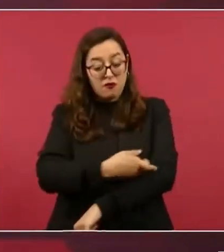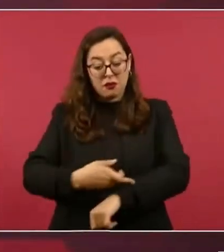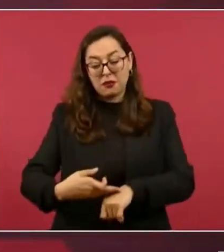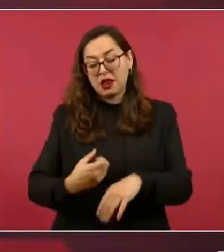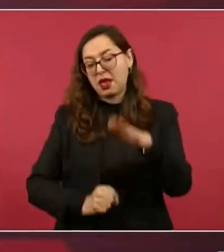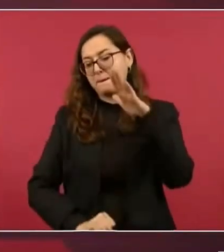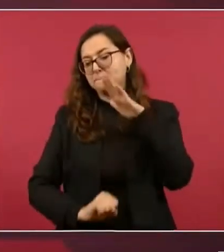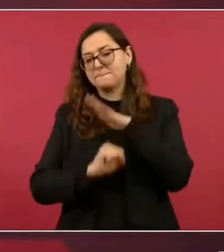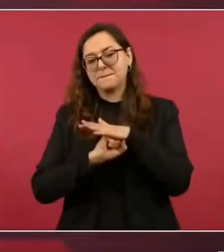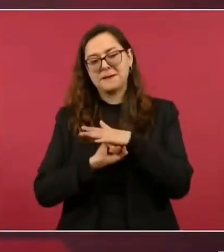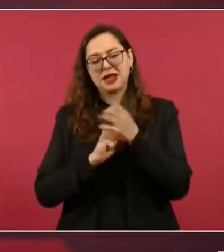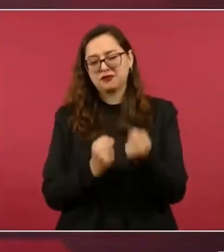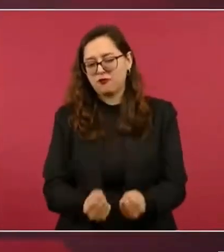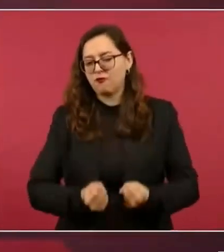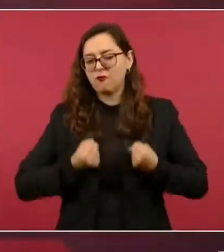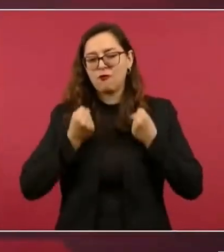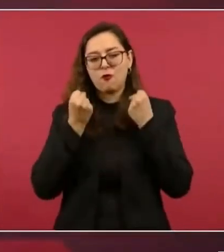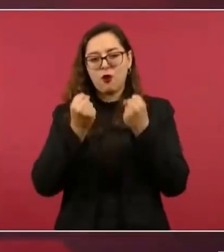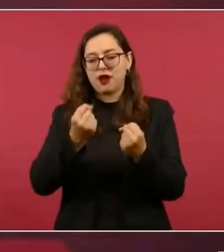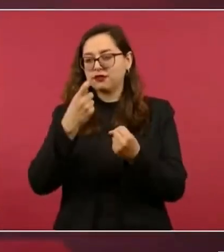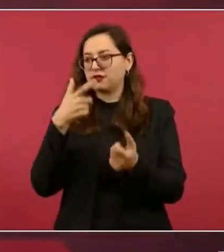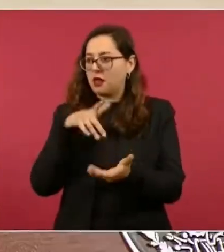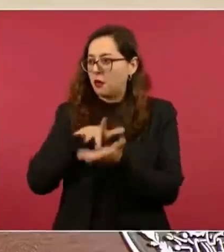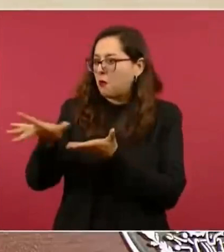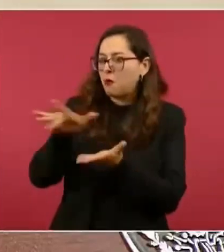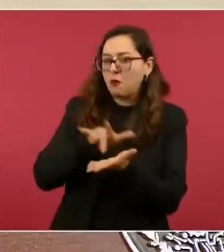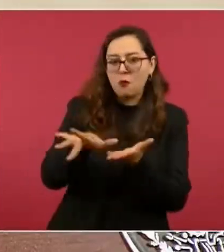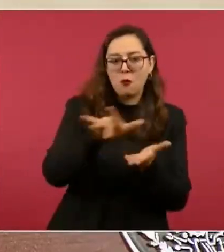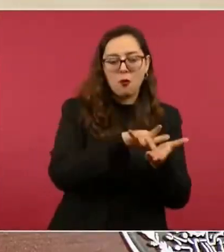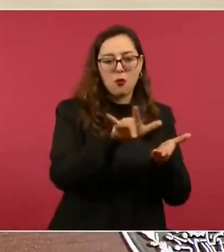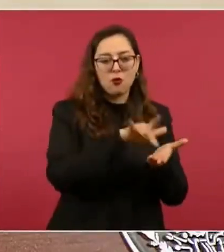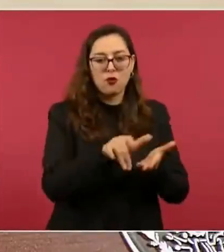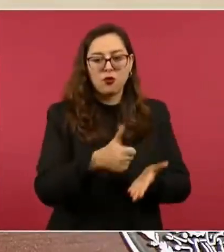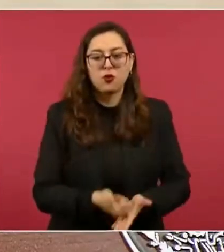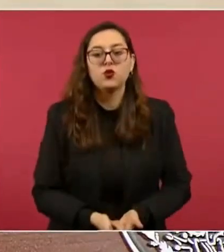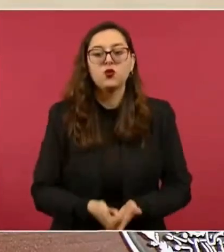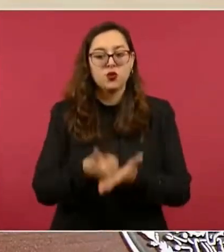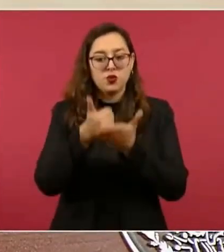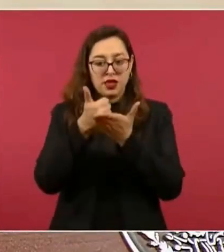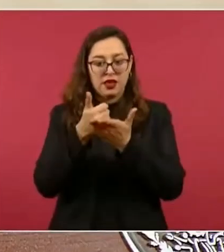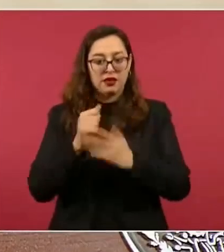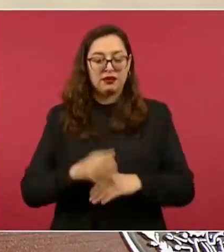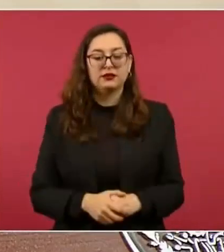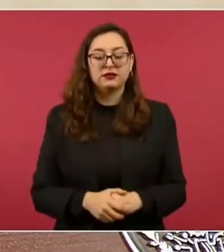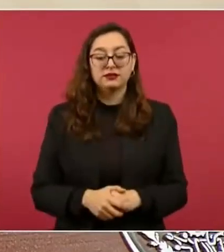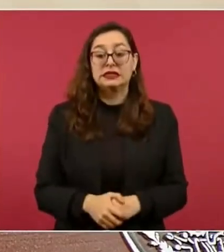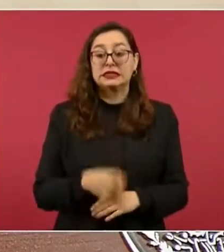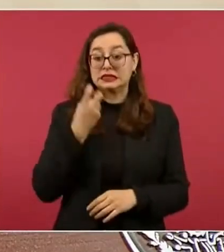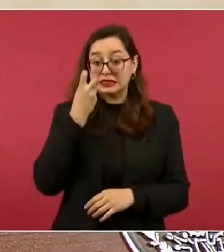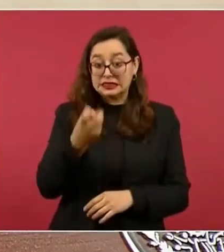institución de seguridad social, eso es México.